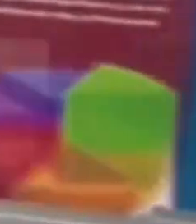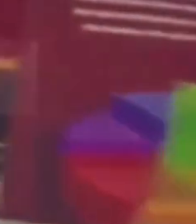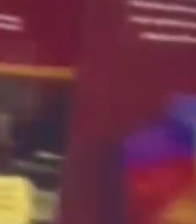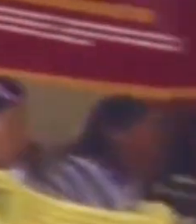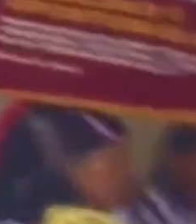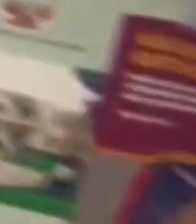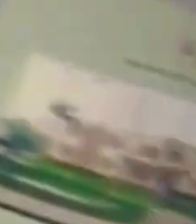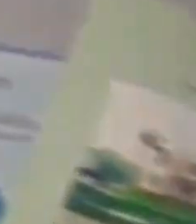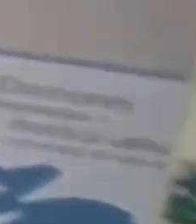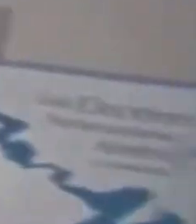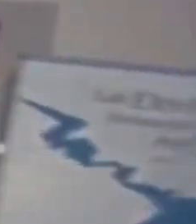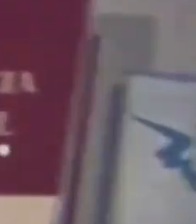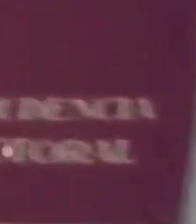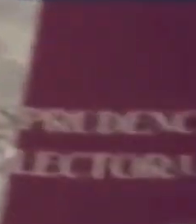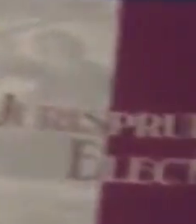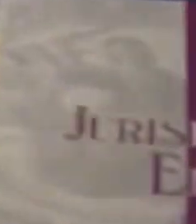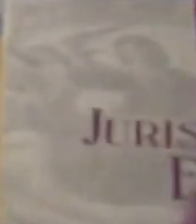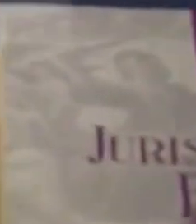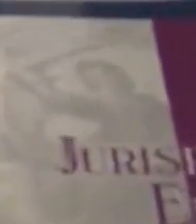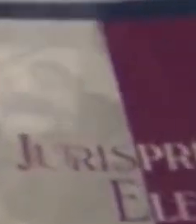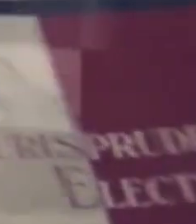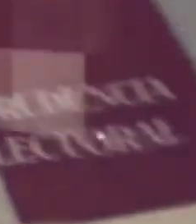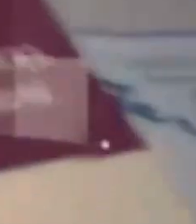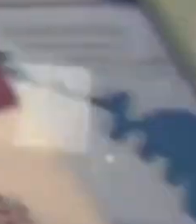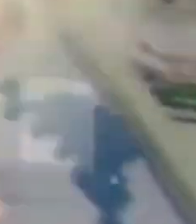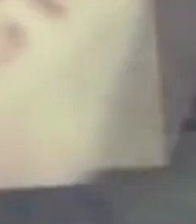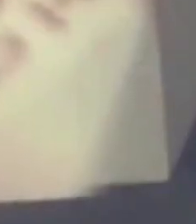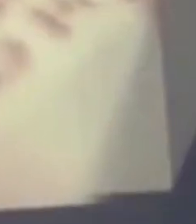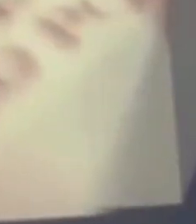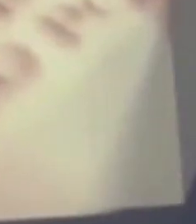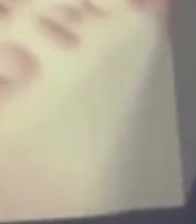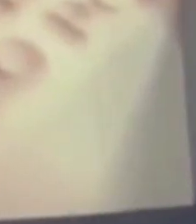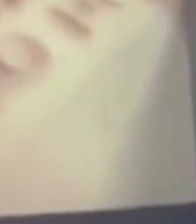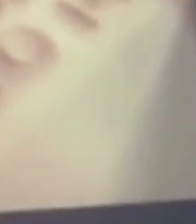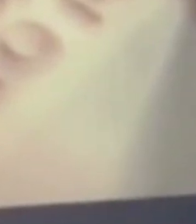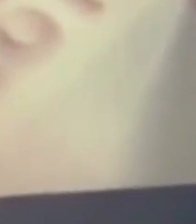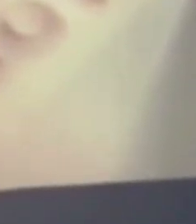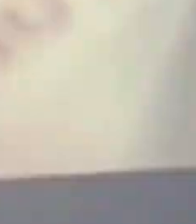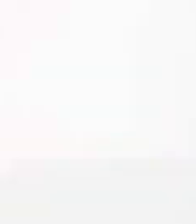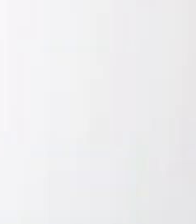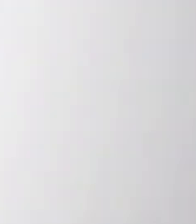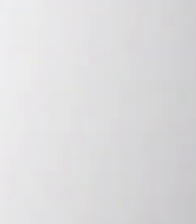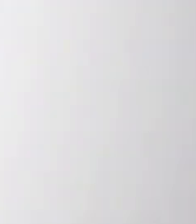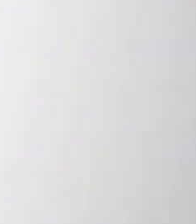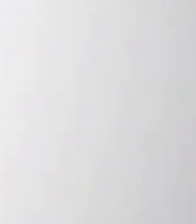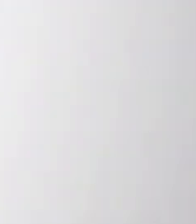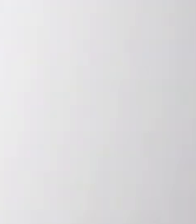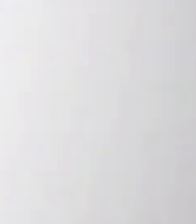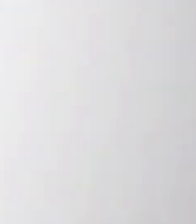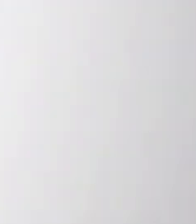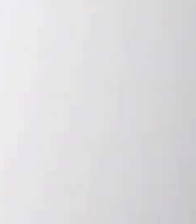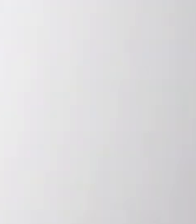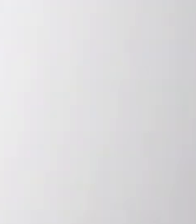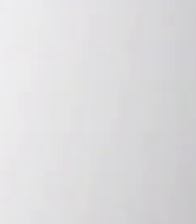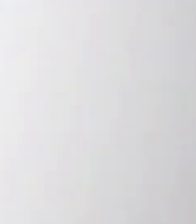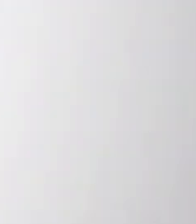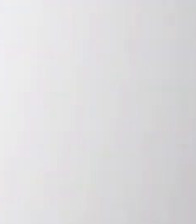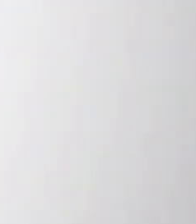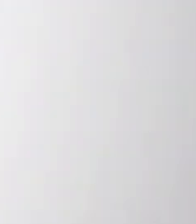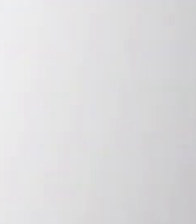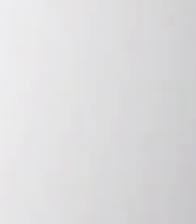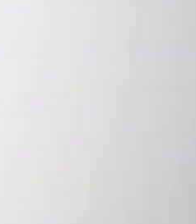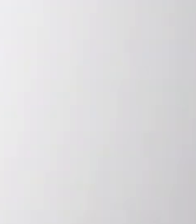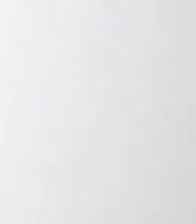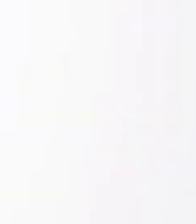de Elecciones y en las principales ferias de libros nacionales. Esta es una edición del